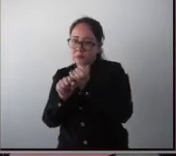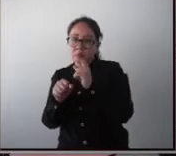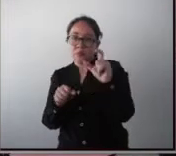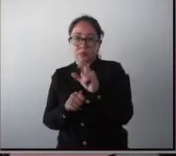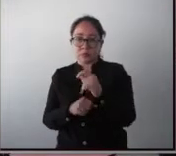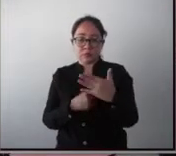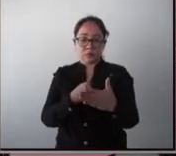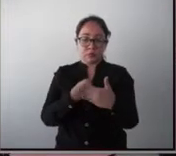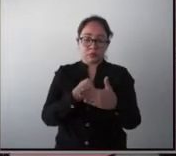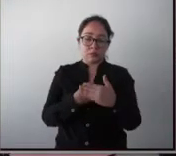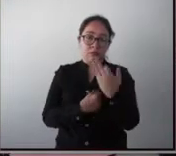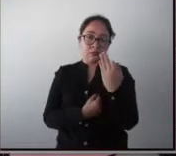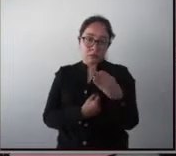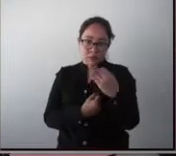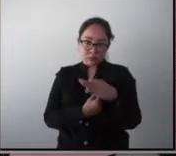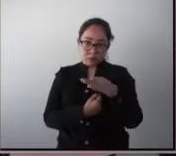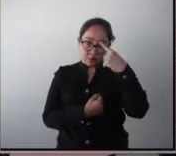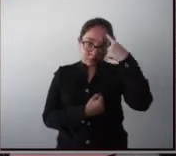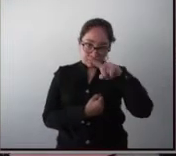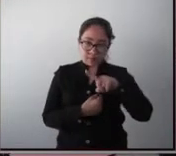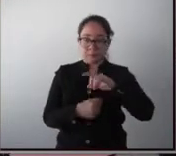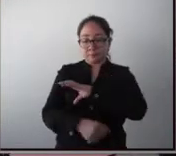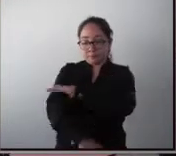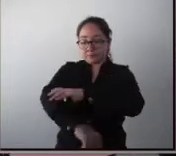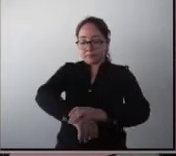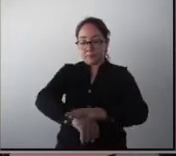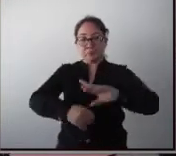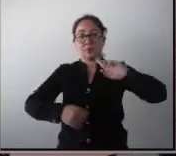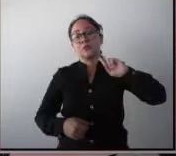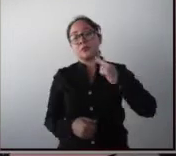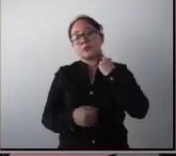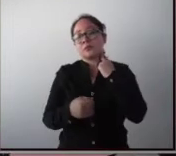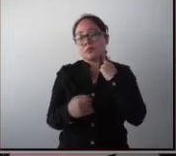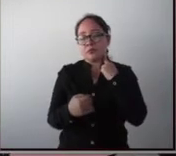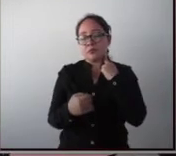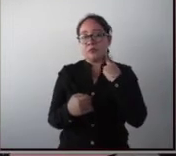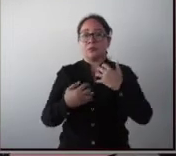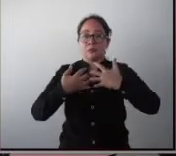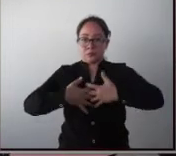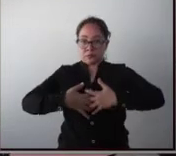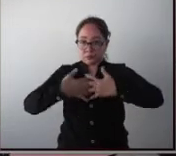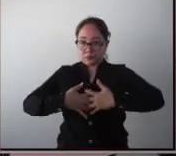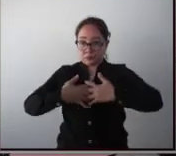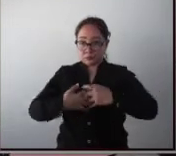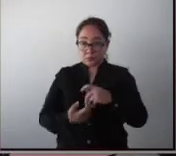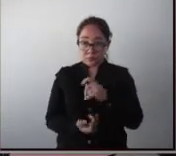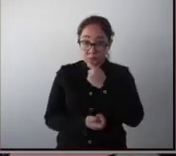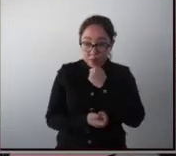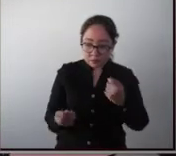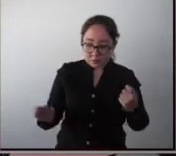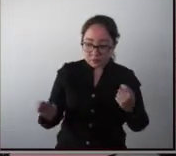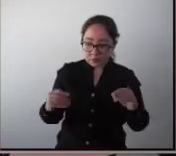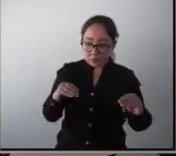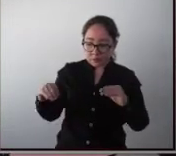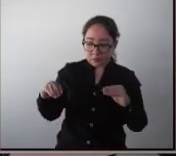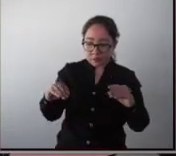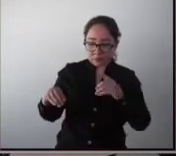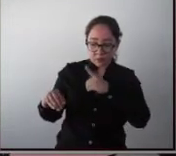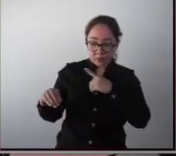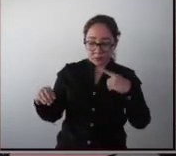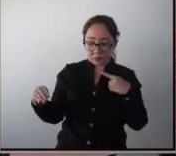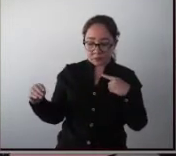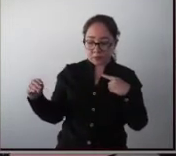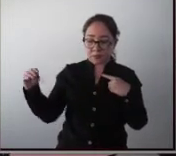de febrero con un brazo robótico. Un brazo robótico que el niño va a tener que mover el brazo